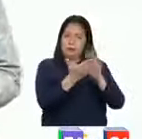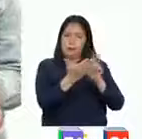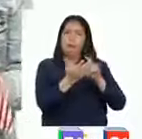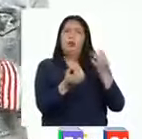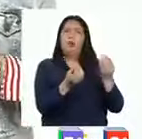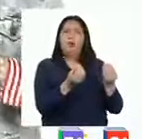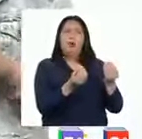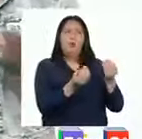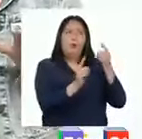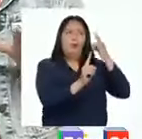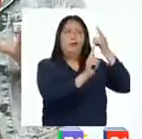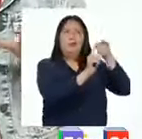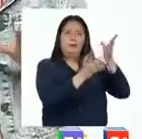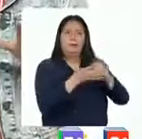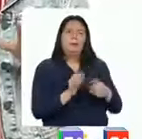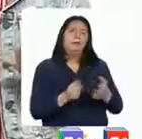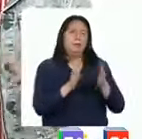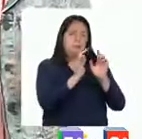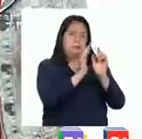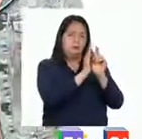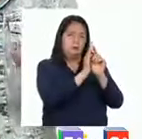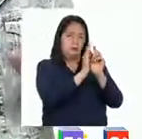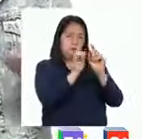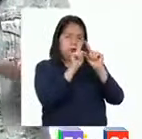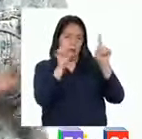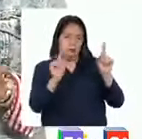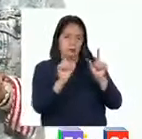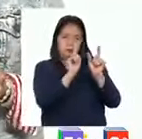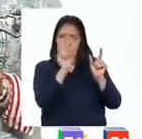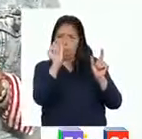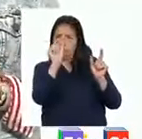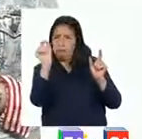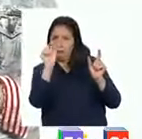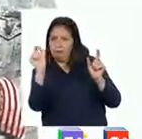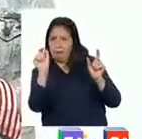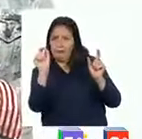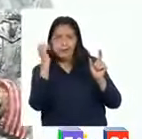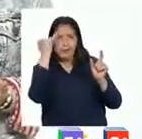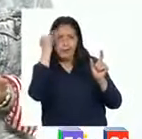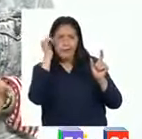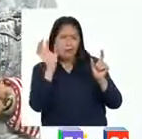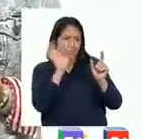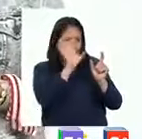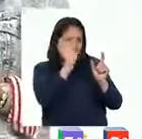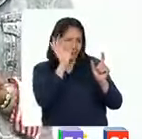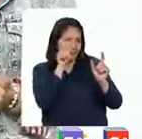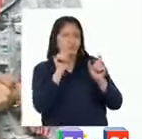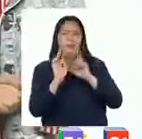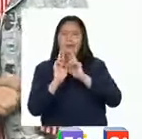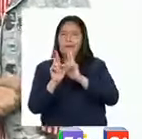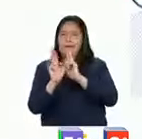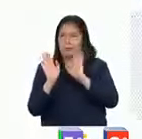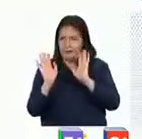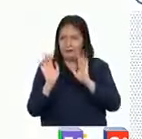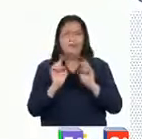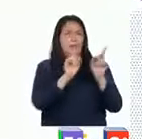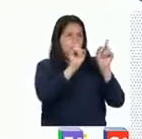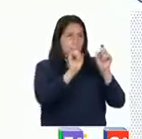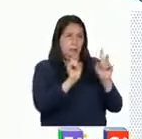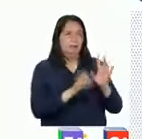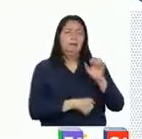propósito. El sumillado nos ha ayudado a ubicar las ideas que necesitamos para responder a las preguntas planteadas.